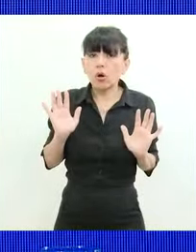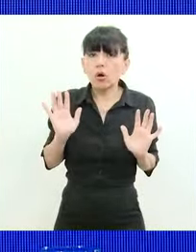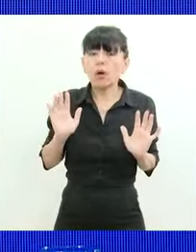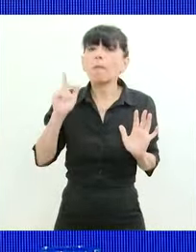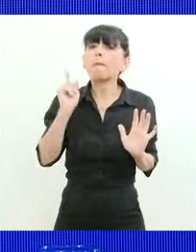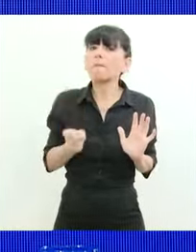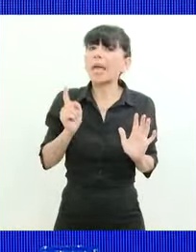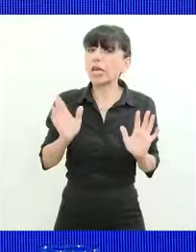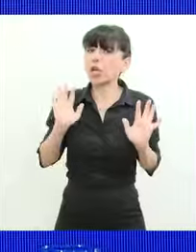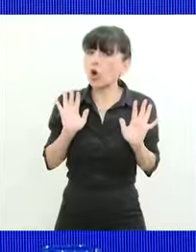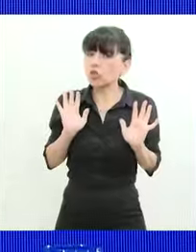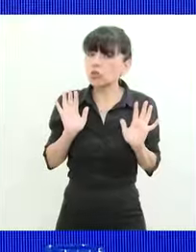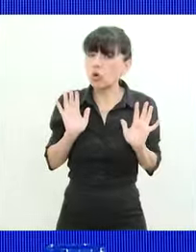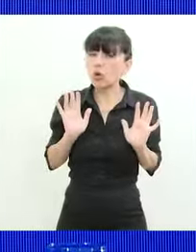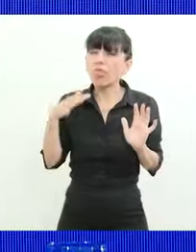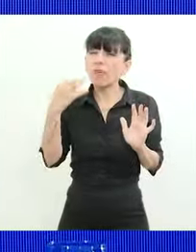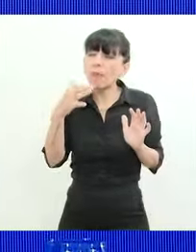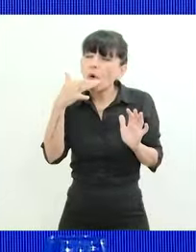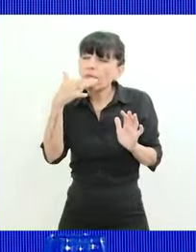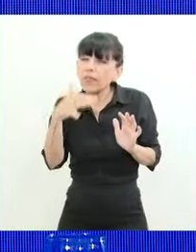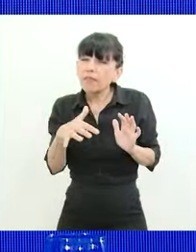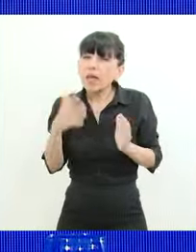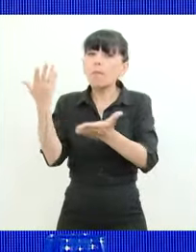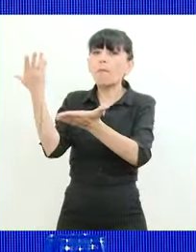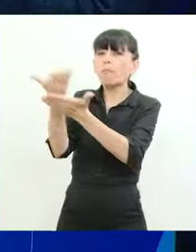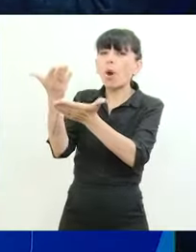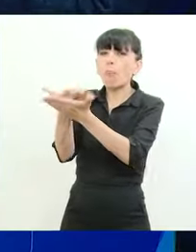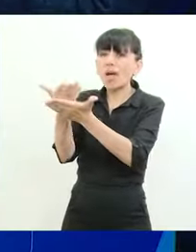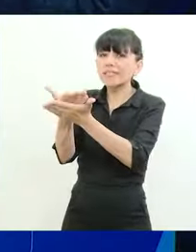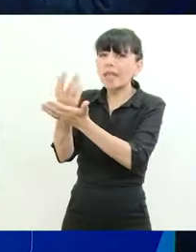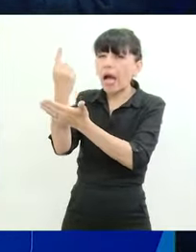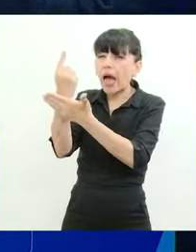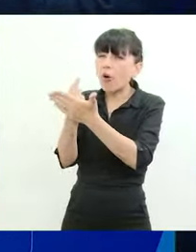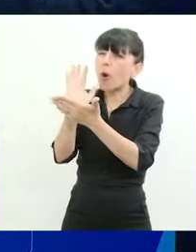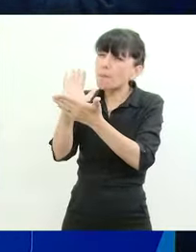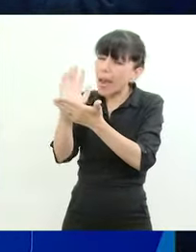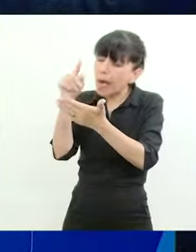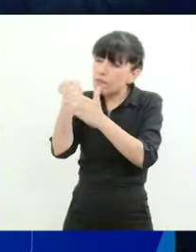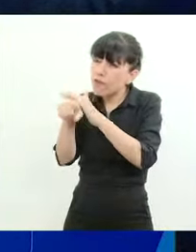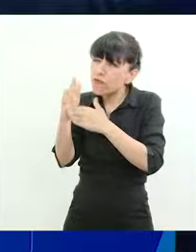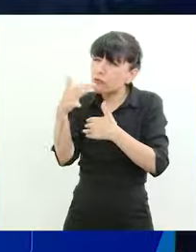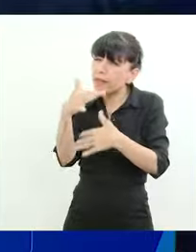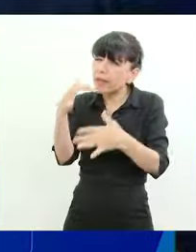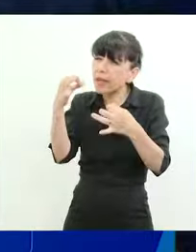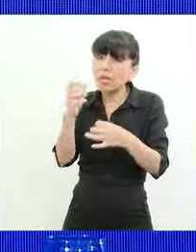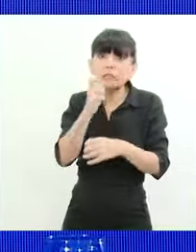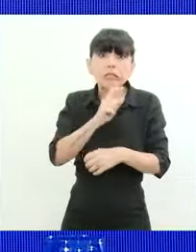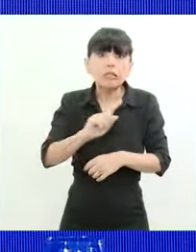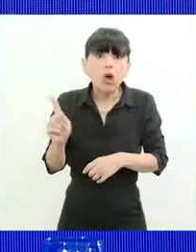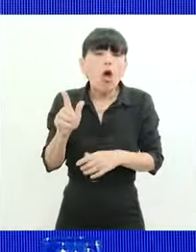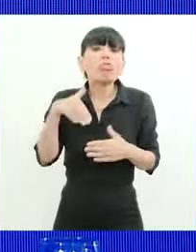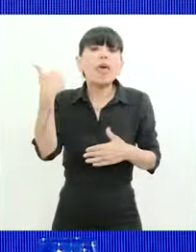tengamos claro a la hora de desmenuzar qué significa cada propuesta porque después el daño lo paga la gente es como cuando